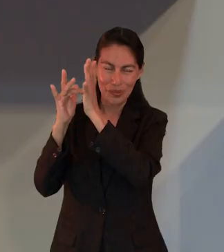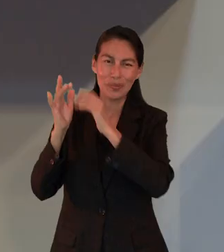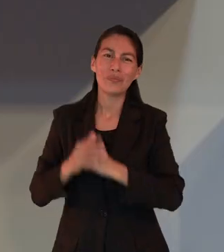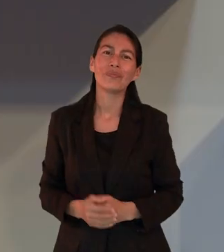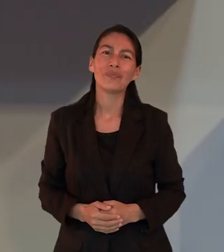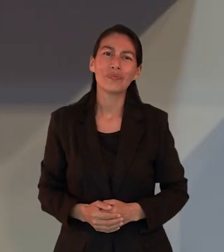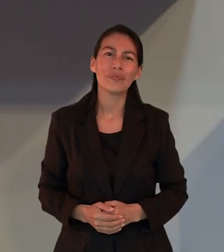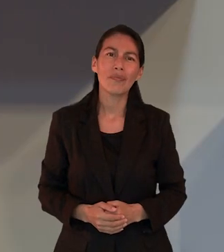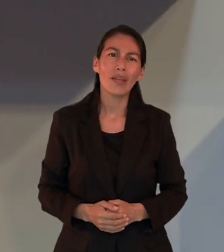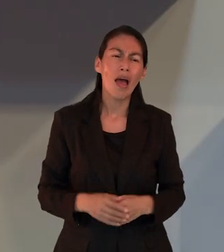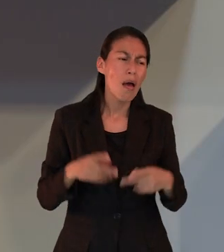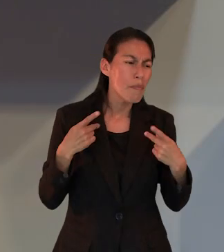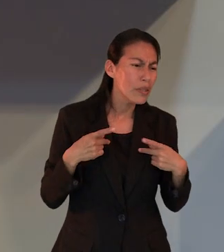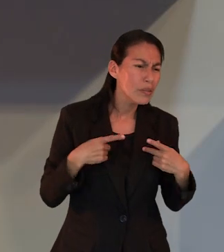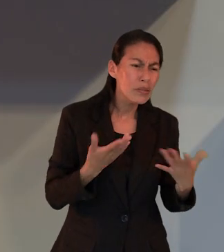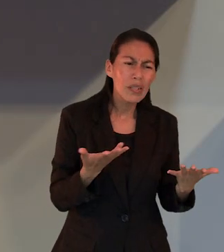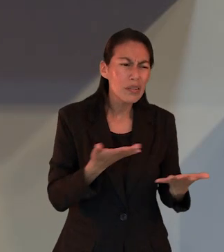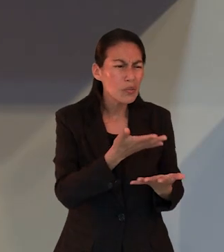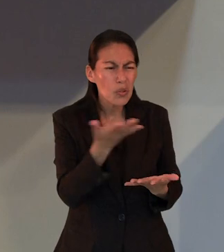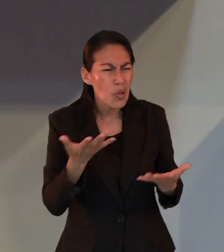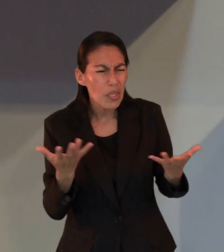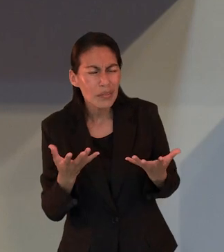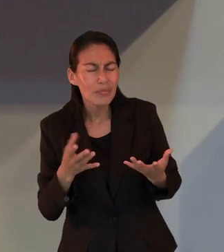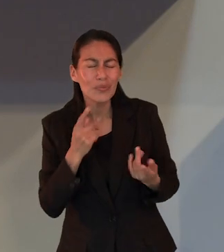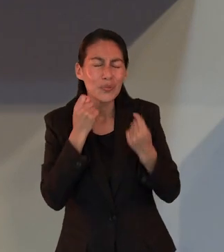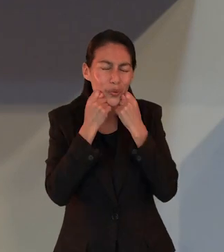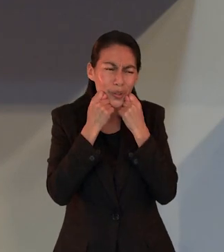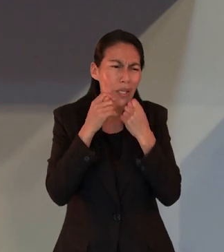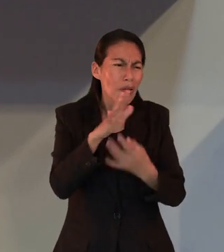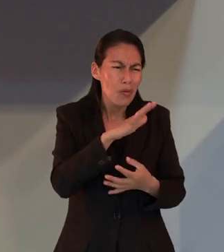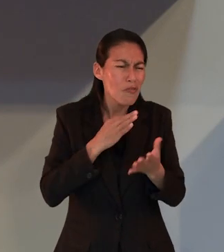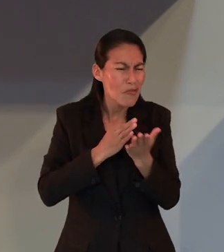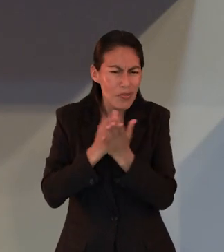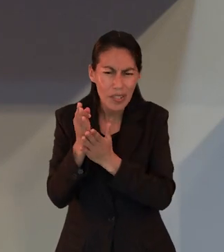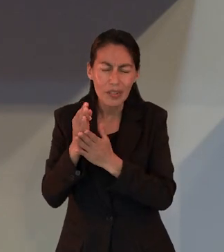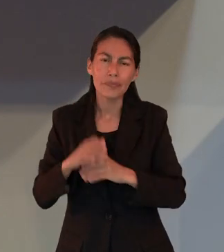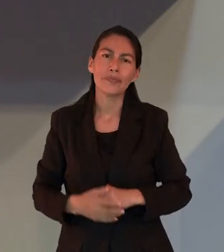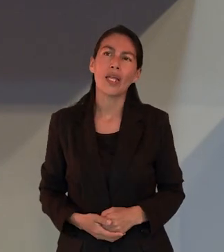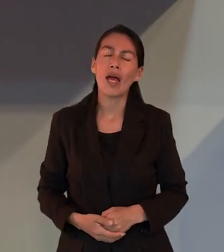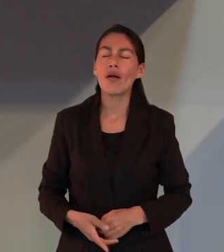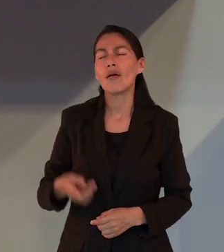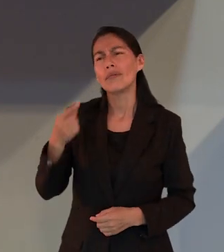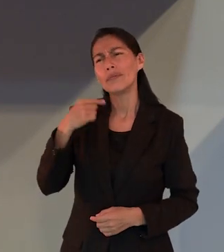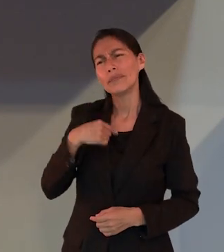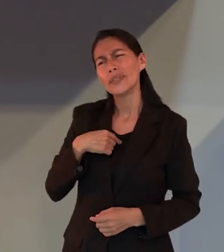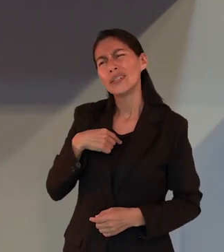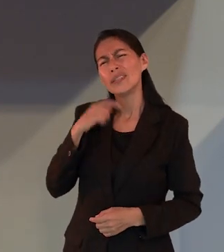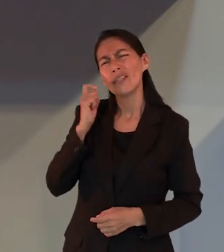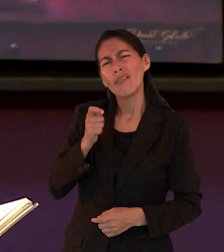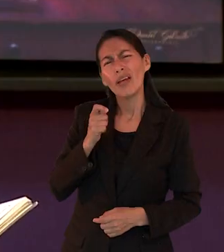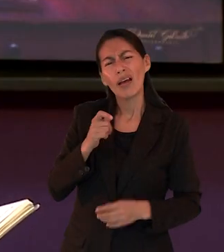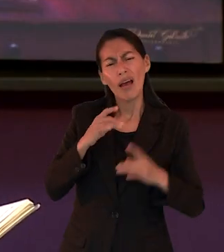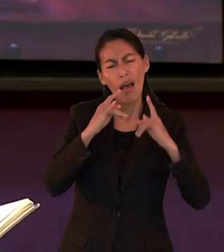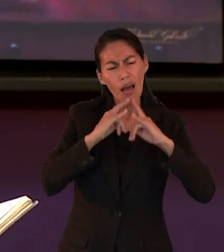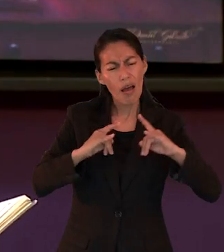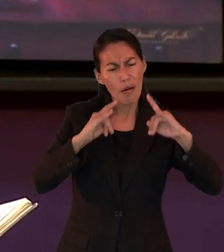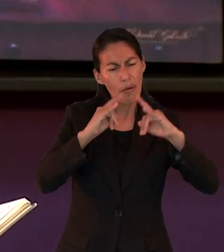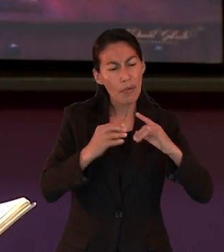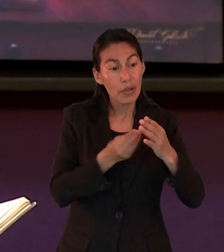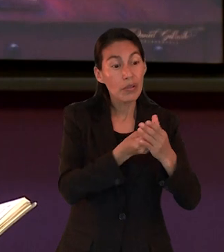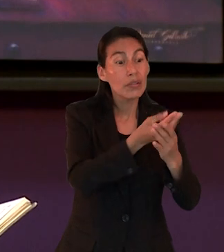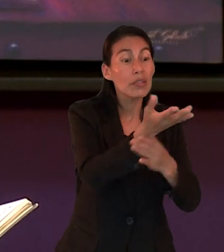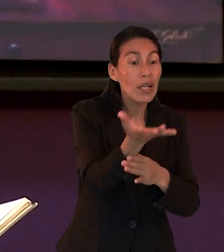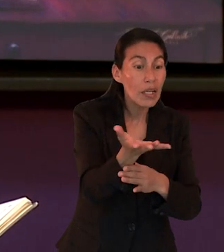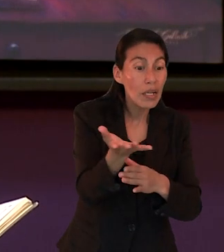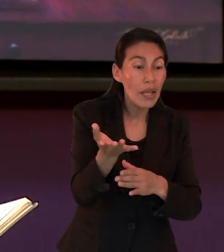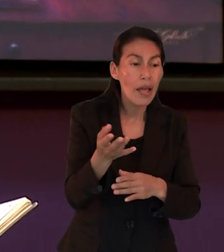y mostrar siempre el bien independientemente de la circunstancia para mí la parte de salir fuera del campamento